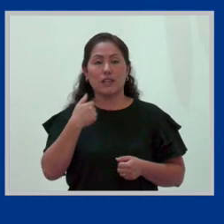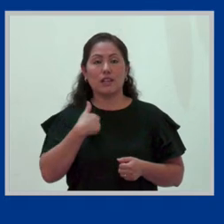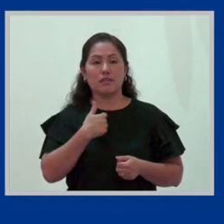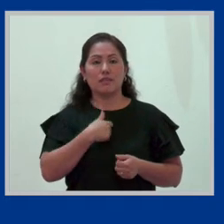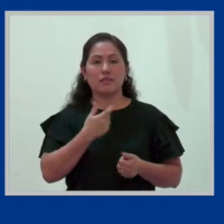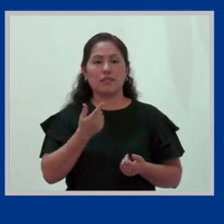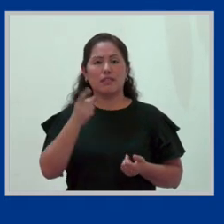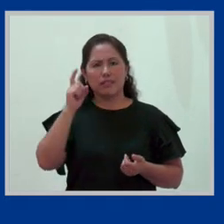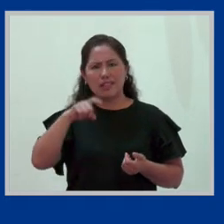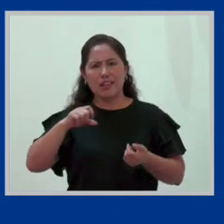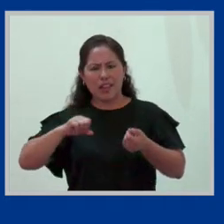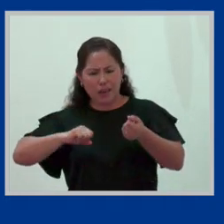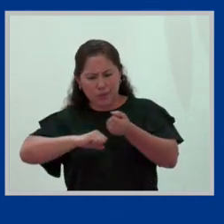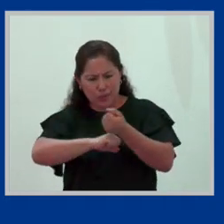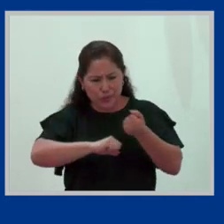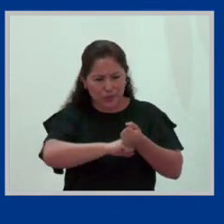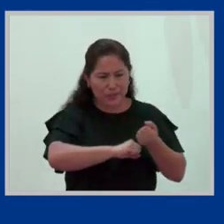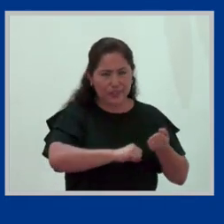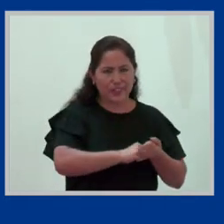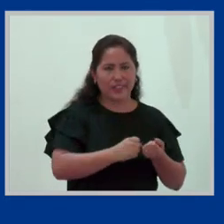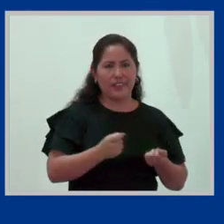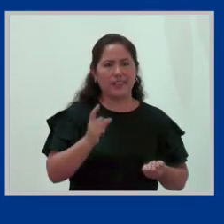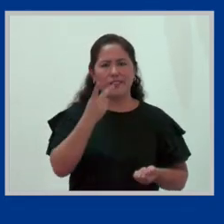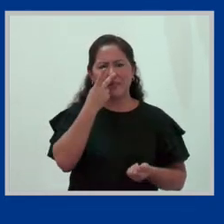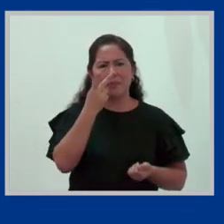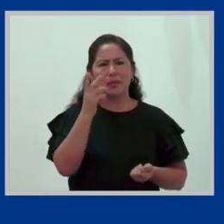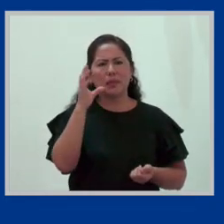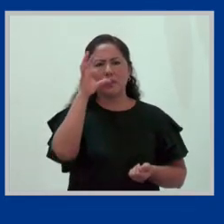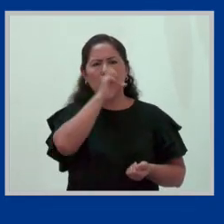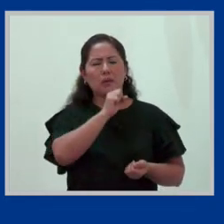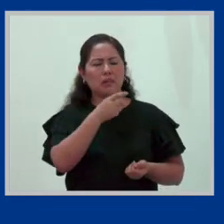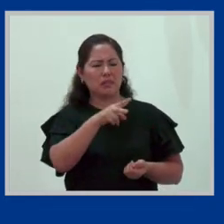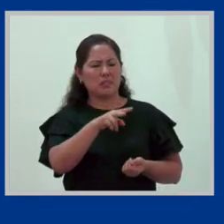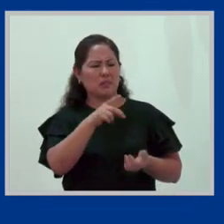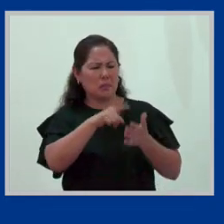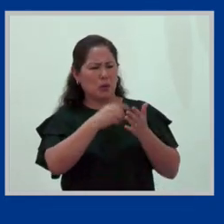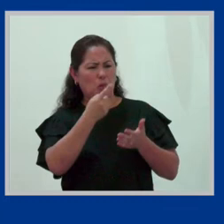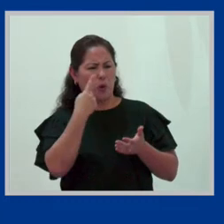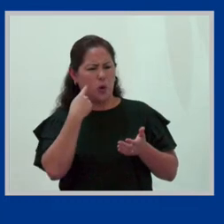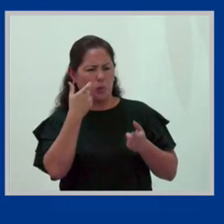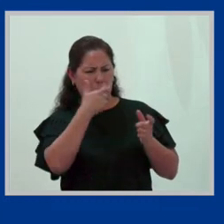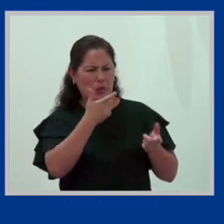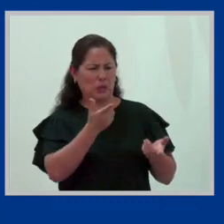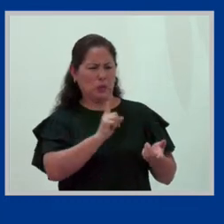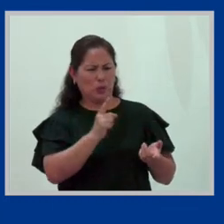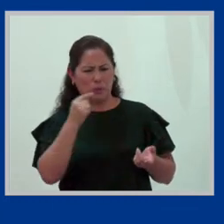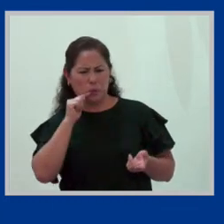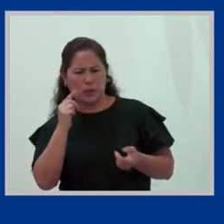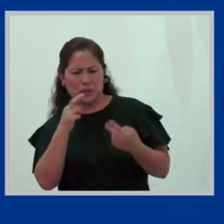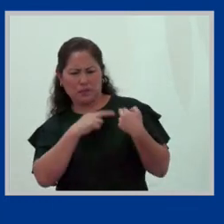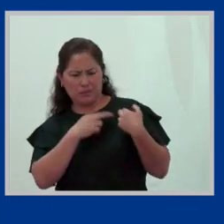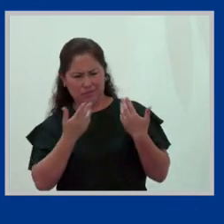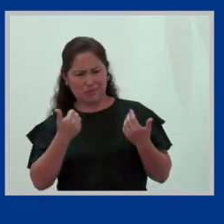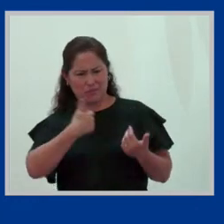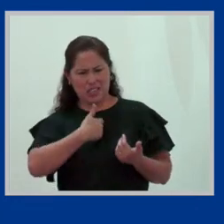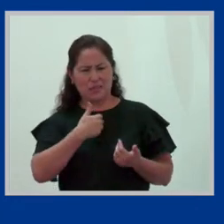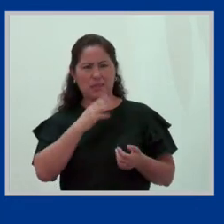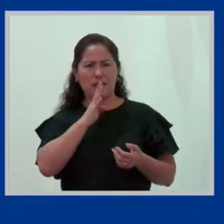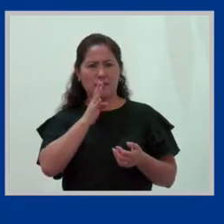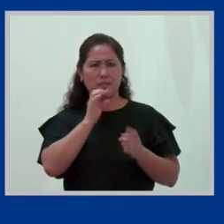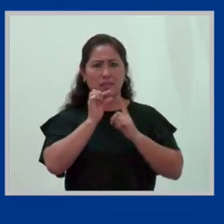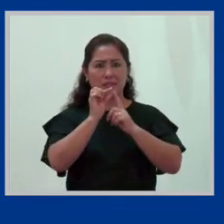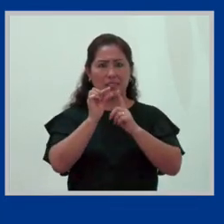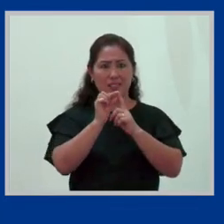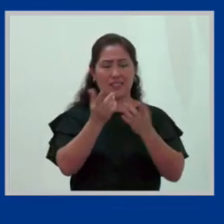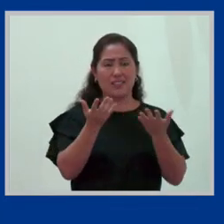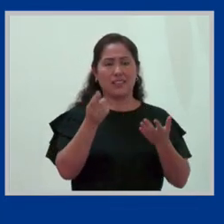nos apoyemos y que no nos demos cuenta que la sororidad es una fórmula en que en realidad podemos